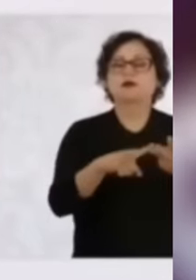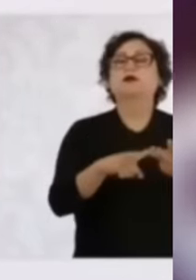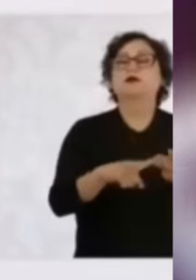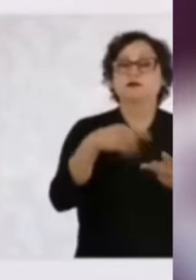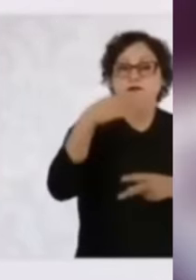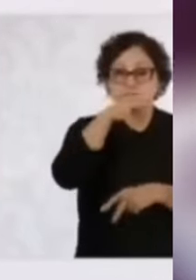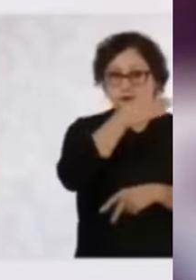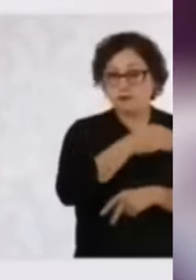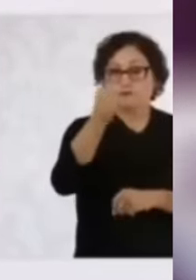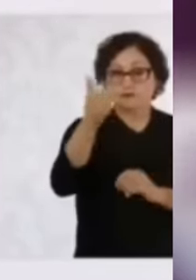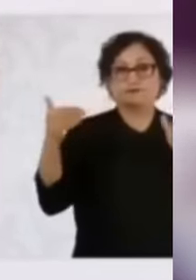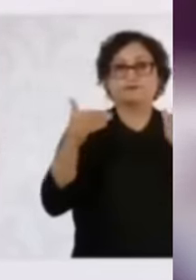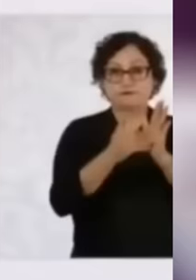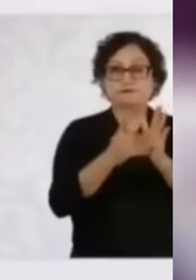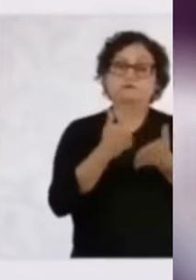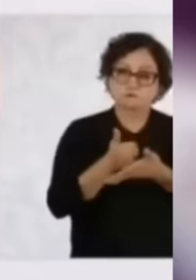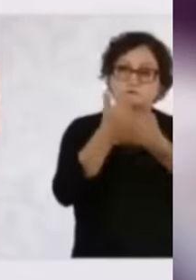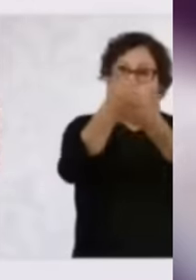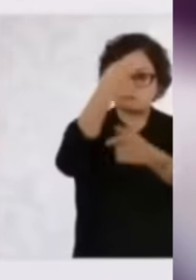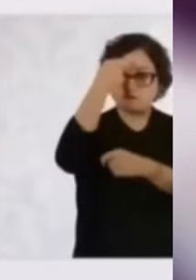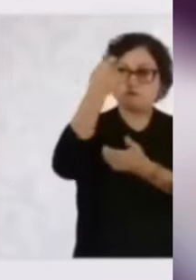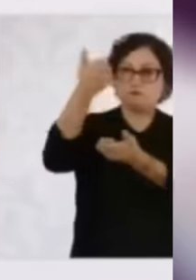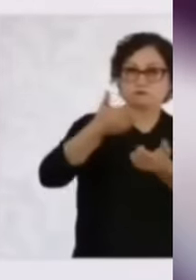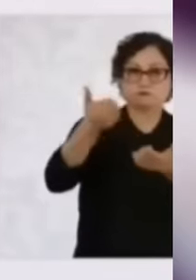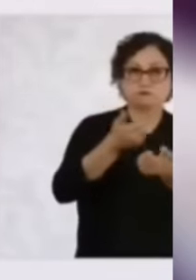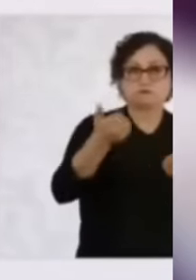incluyen un apoyo en transporte para la tonelada.